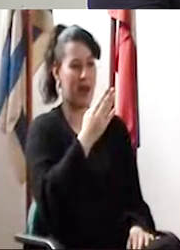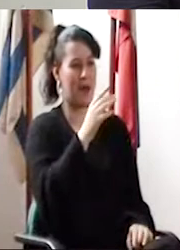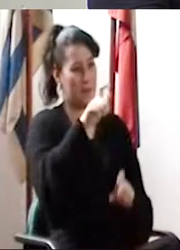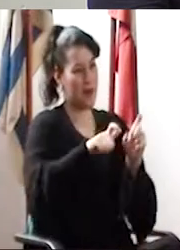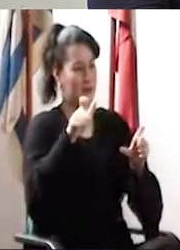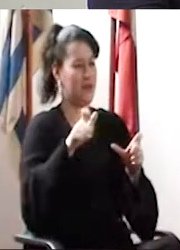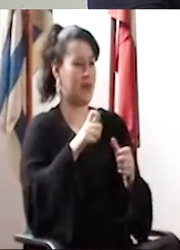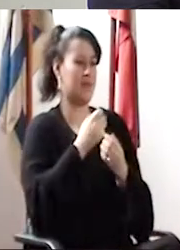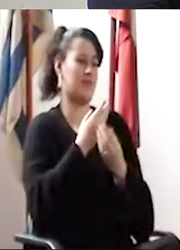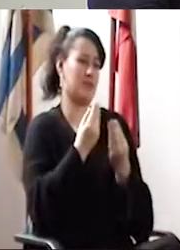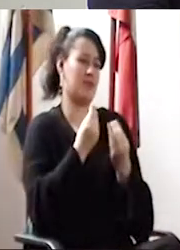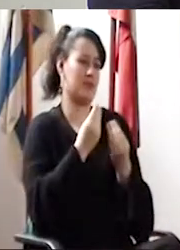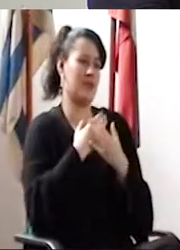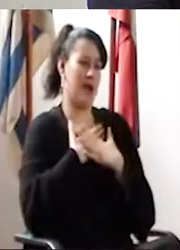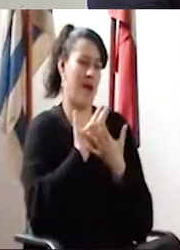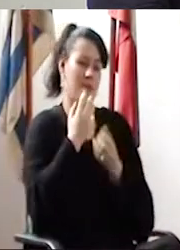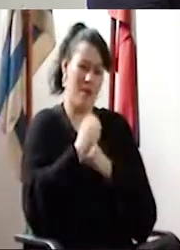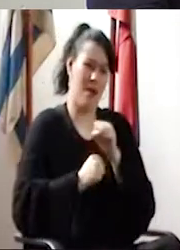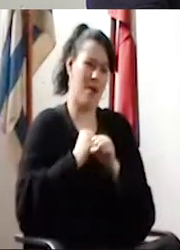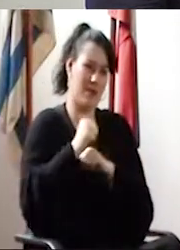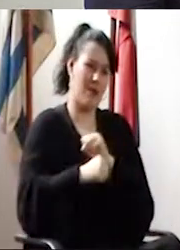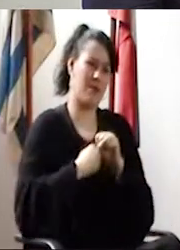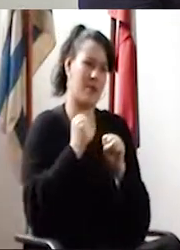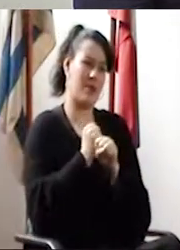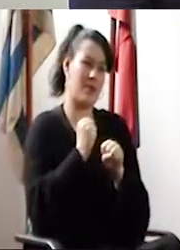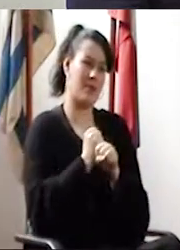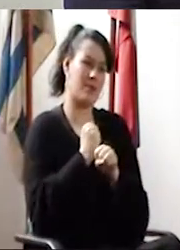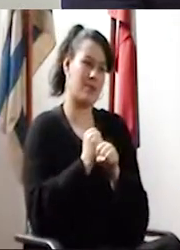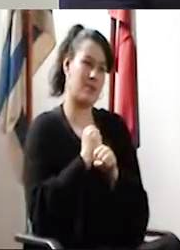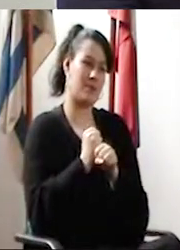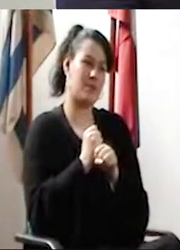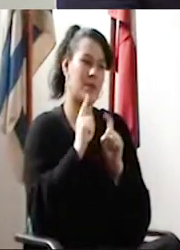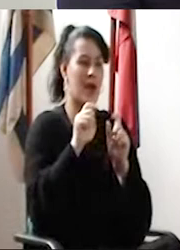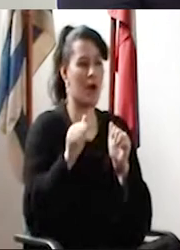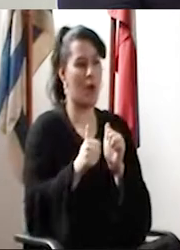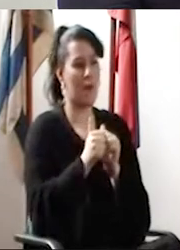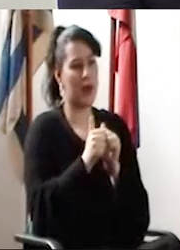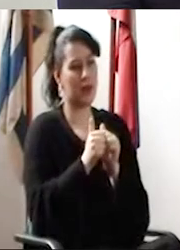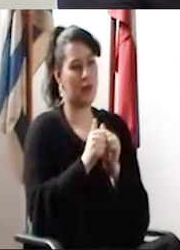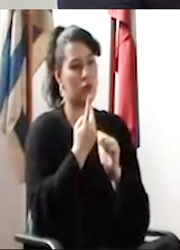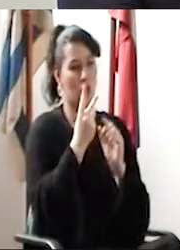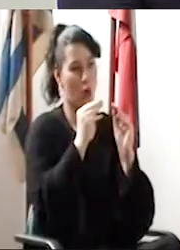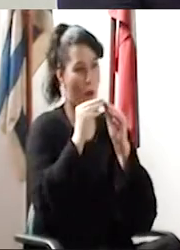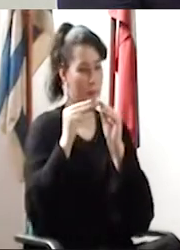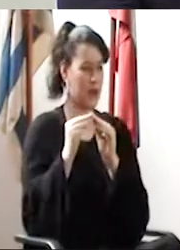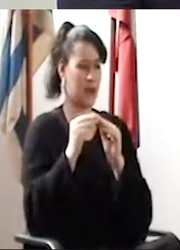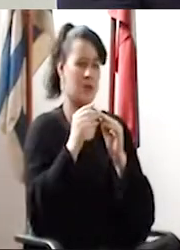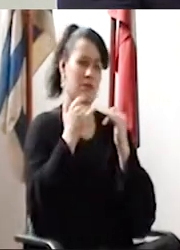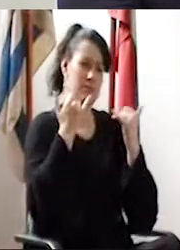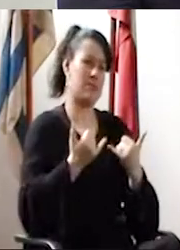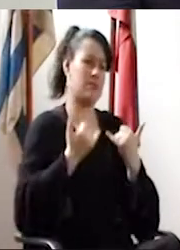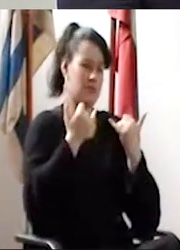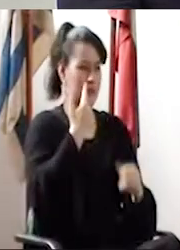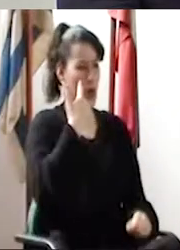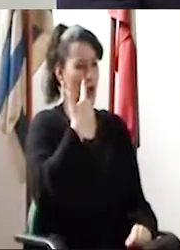saludar acá a gente muy querida de muchos años. Y un placer estar acompañado acá por dos